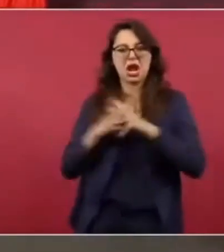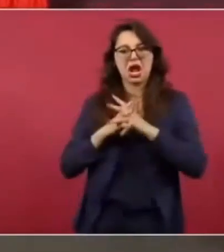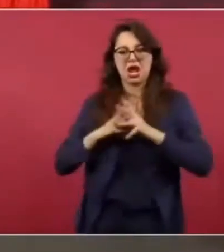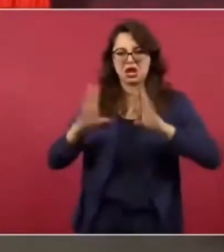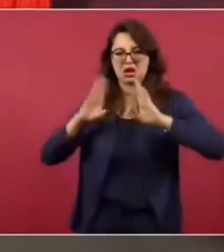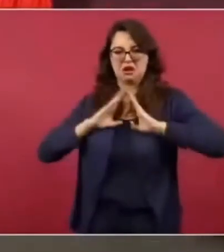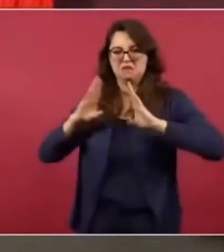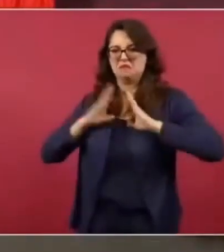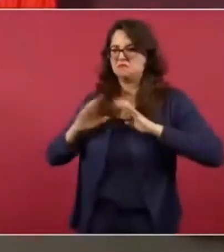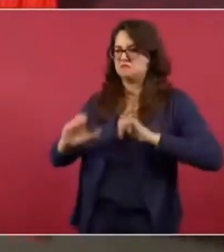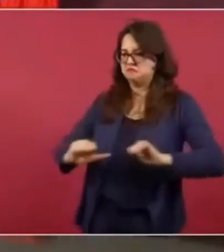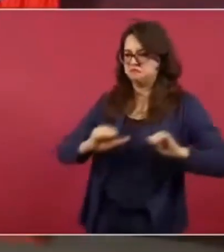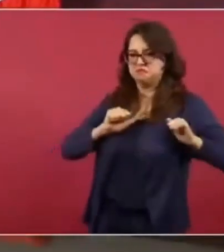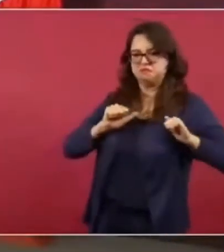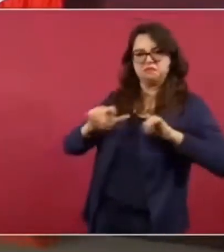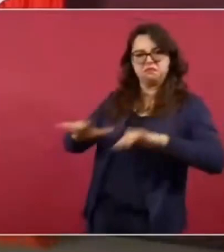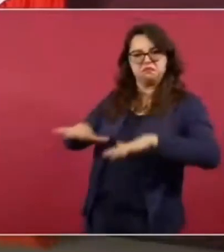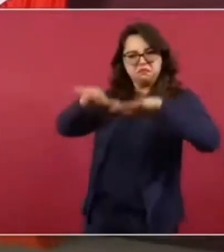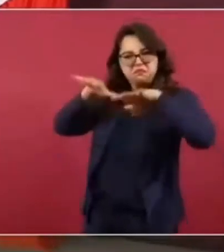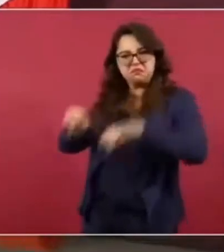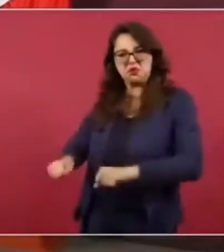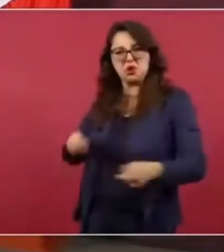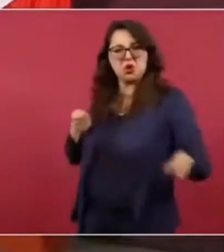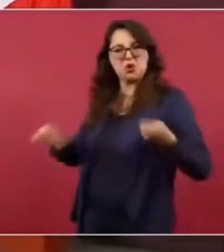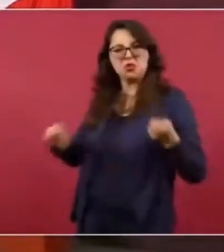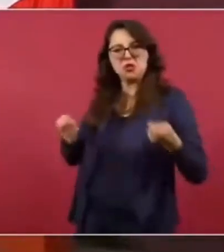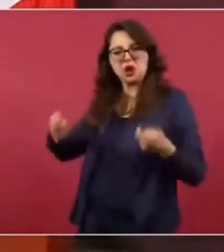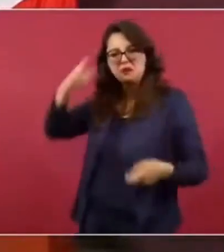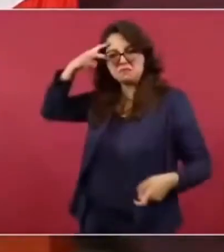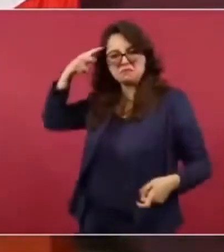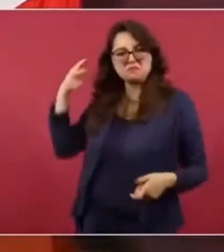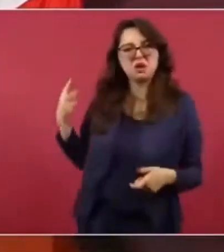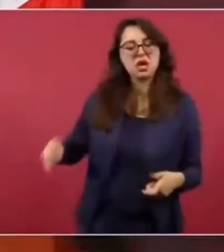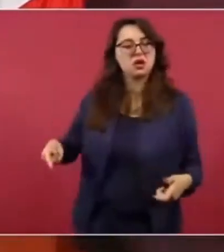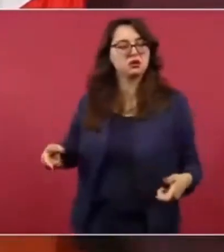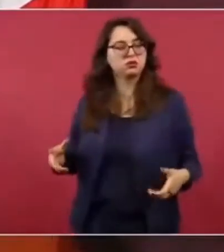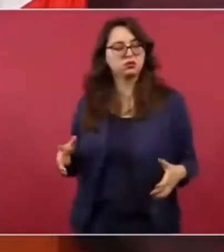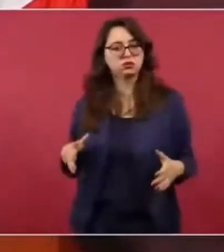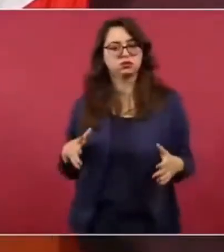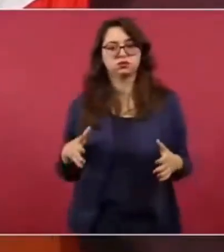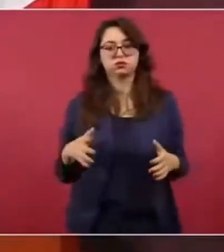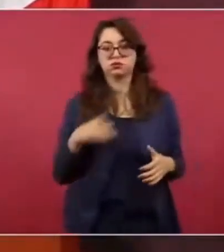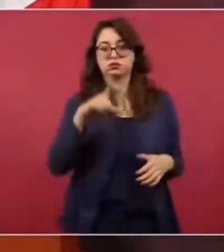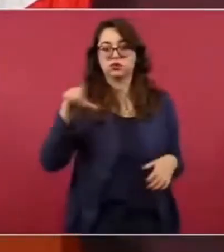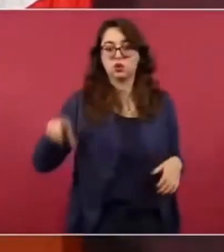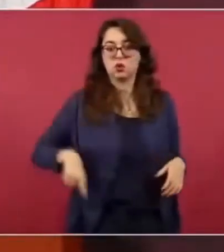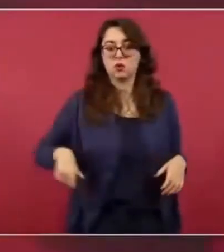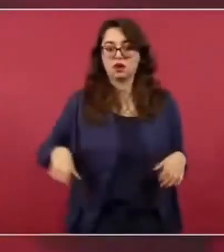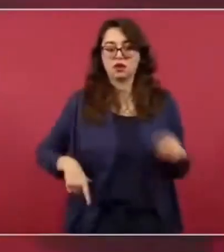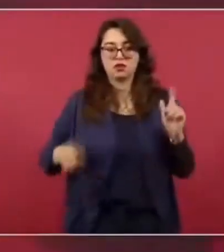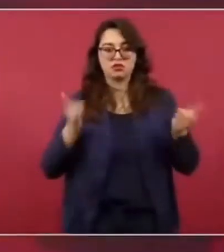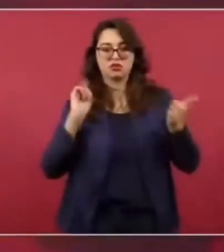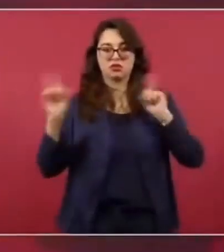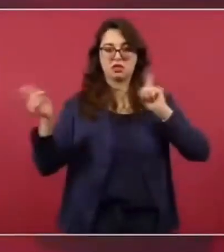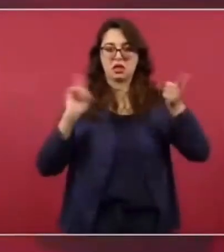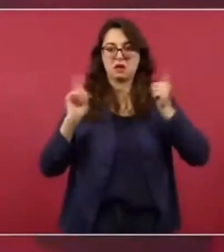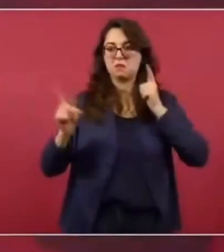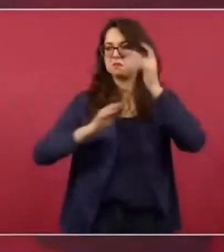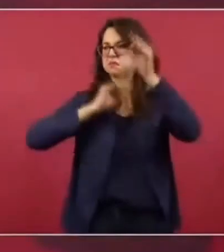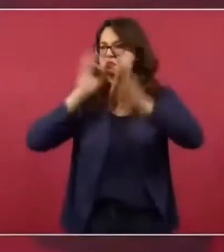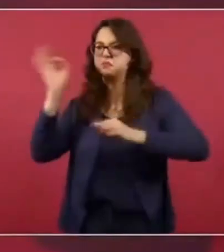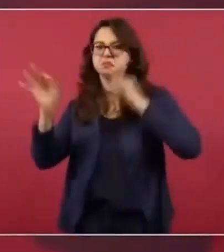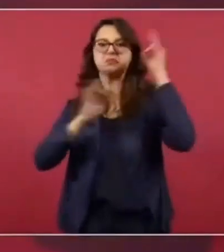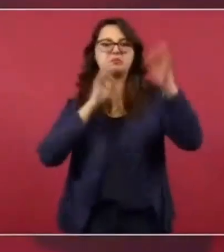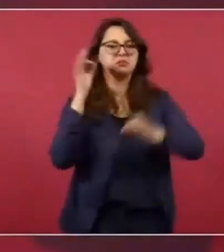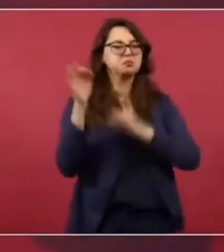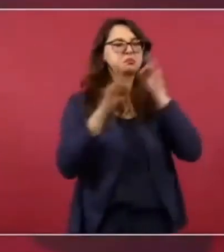ejército de Estados Unidos y el gobernador de Texas, haciendo campaña